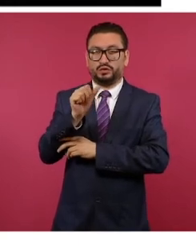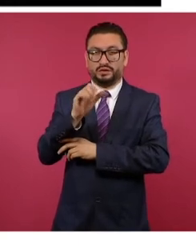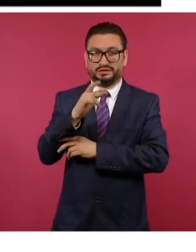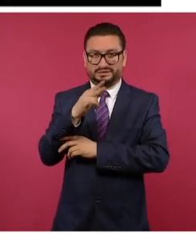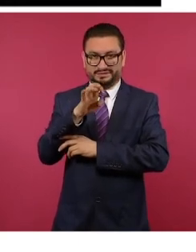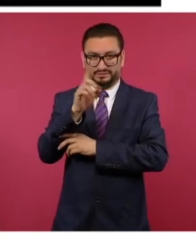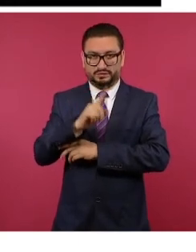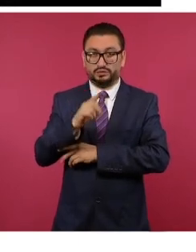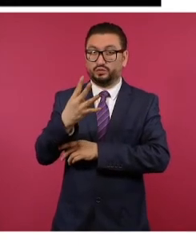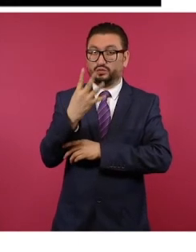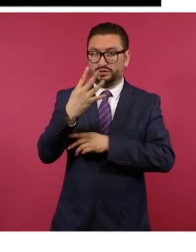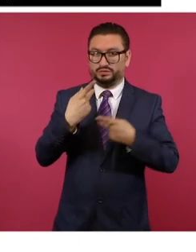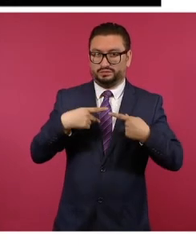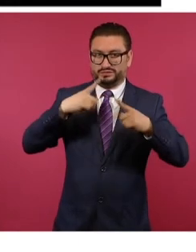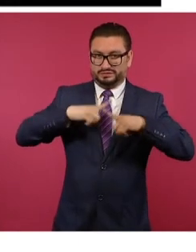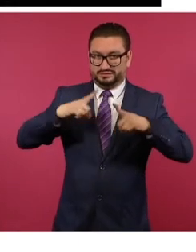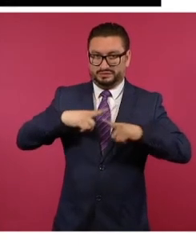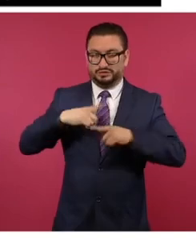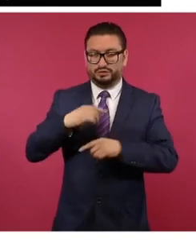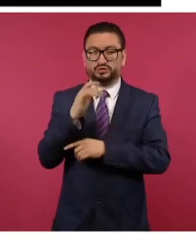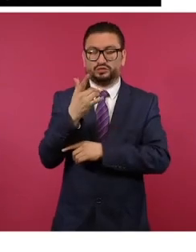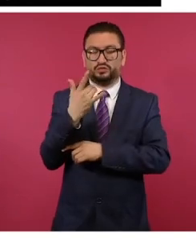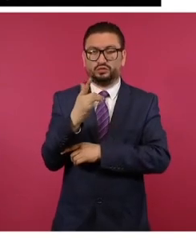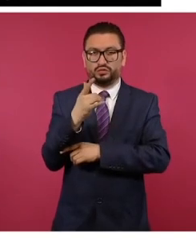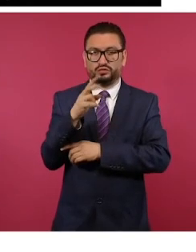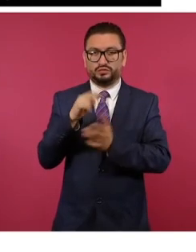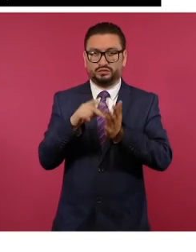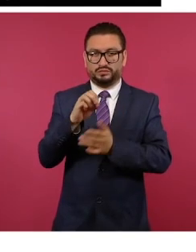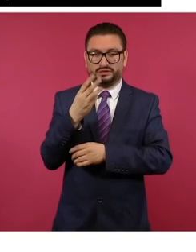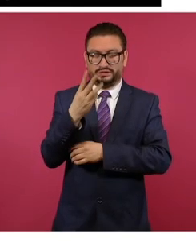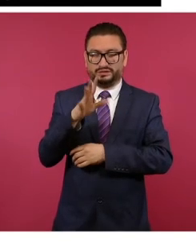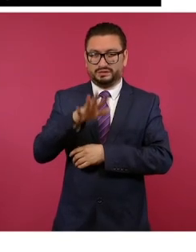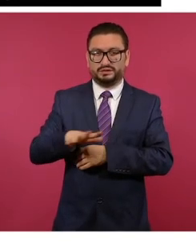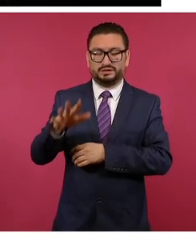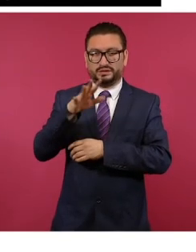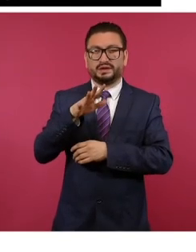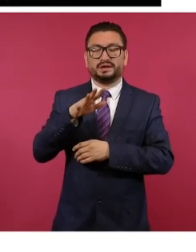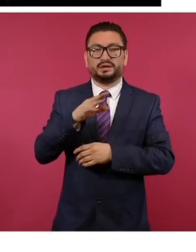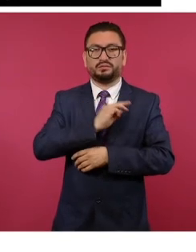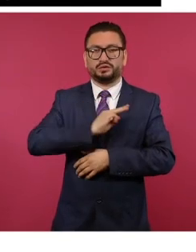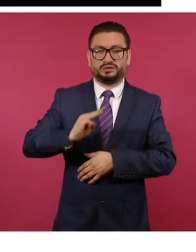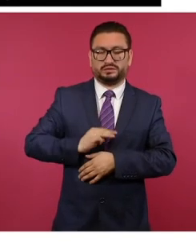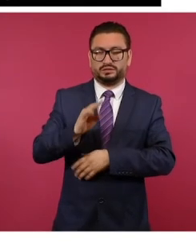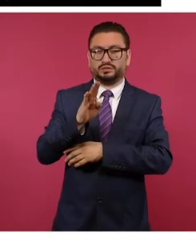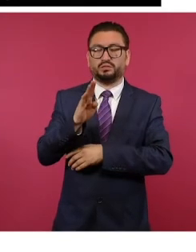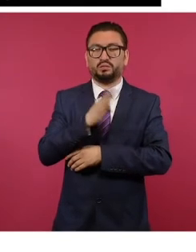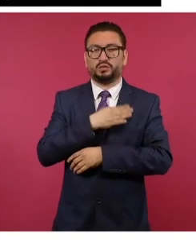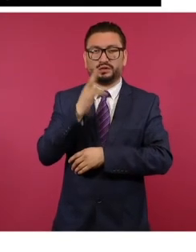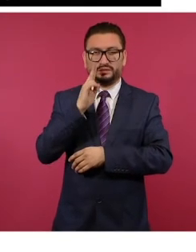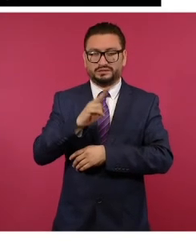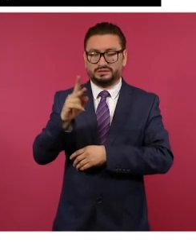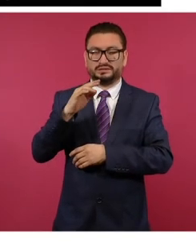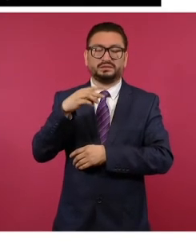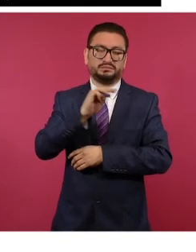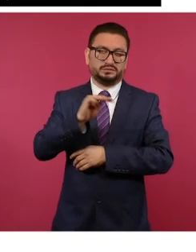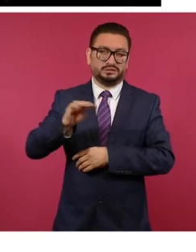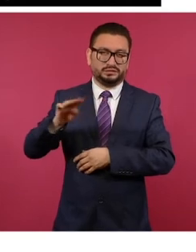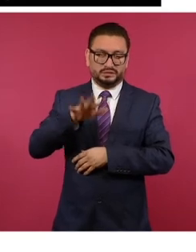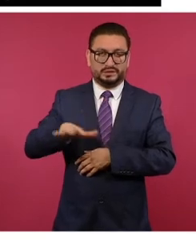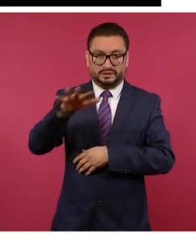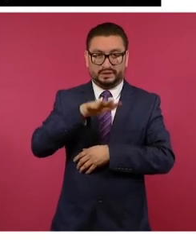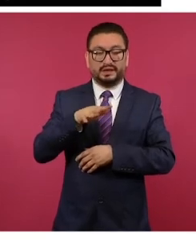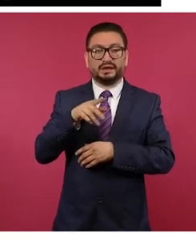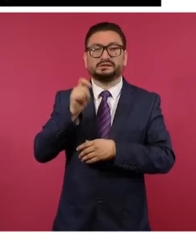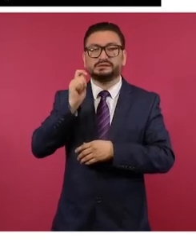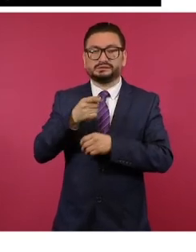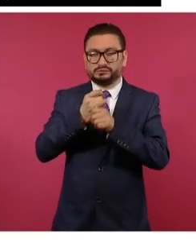cuatro escoltas, esto en junio del 23 en La Ruana, en el municipio de Buenavista, en Michoacán. De acuerdo con las investigaciones,